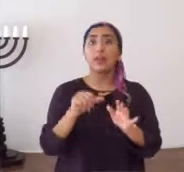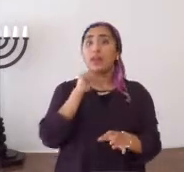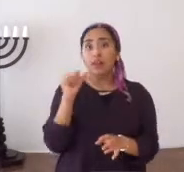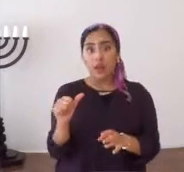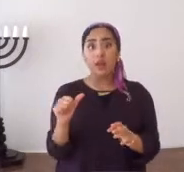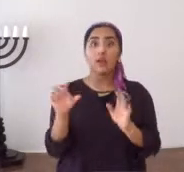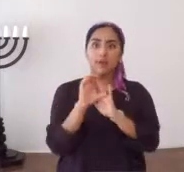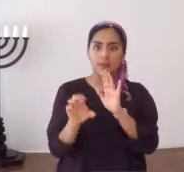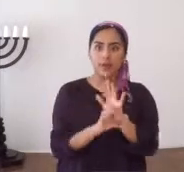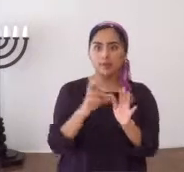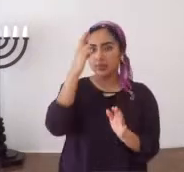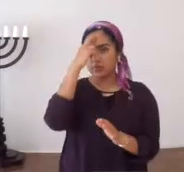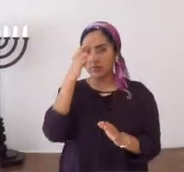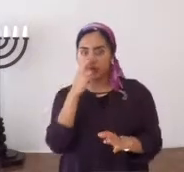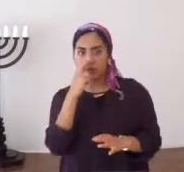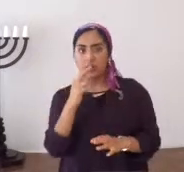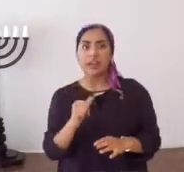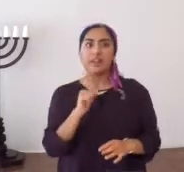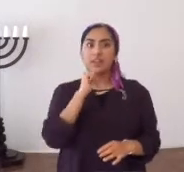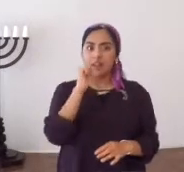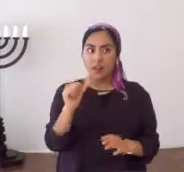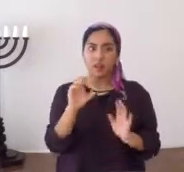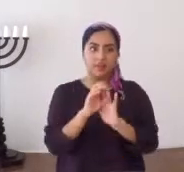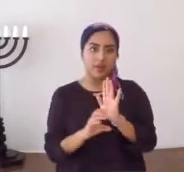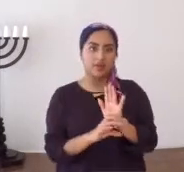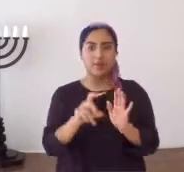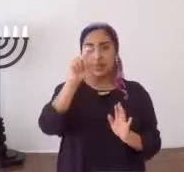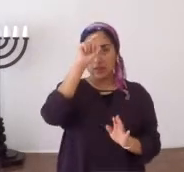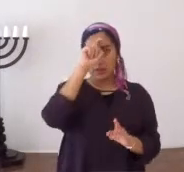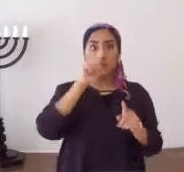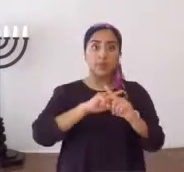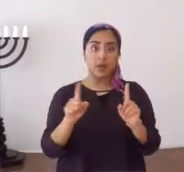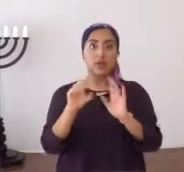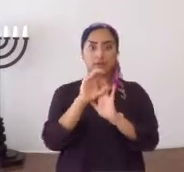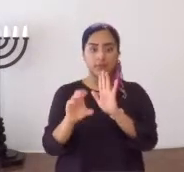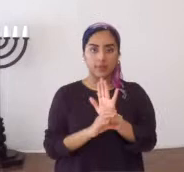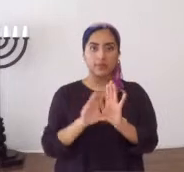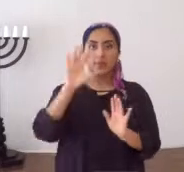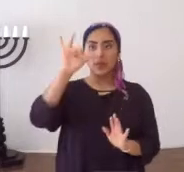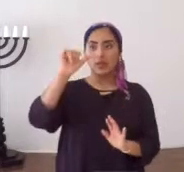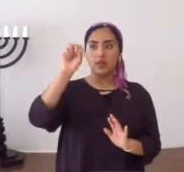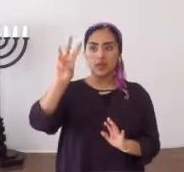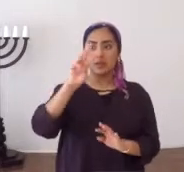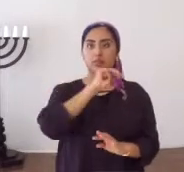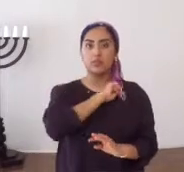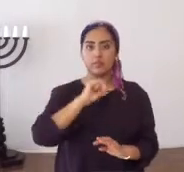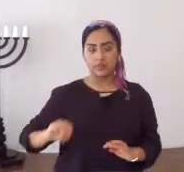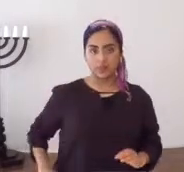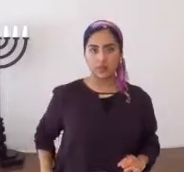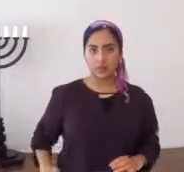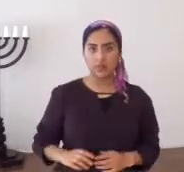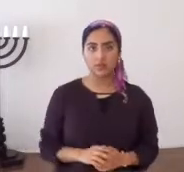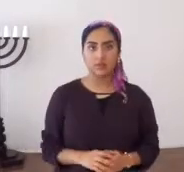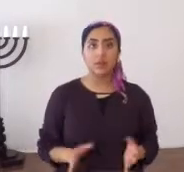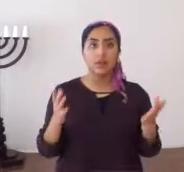No los mandamientos de Roma. No los mandamientos de Egipto. Los mandamientos de Yahshua HaMashiach.